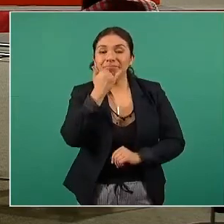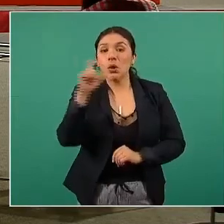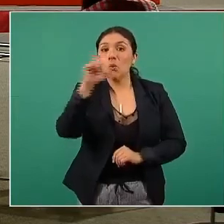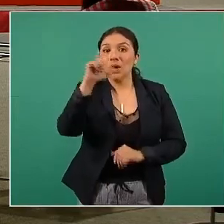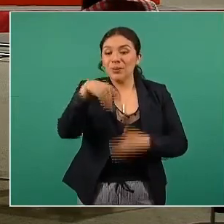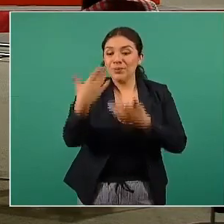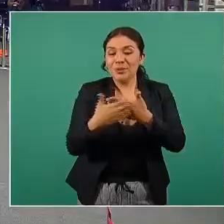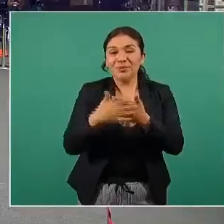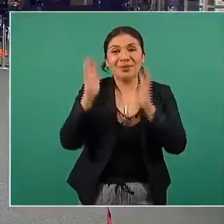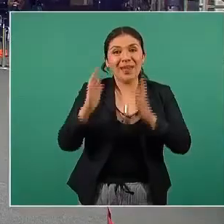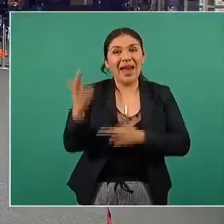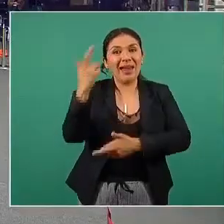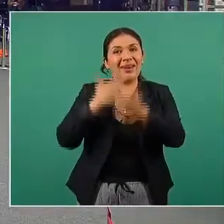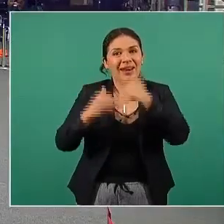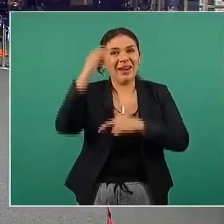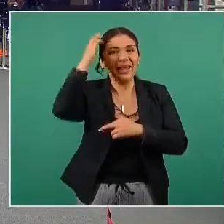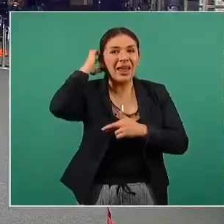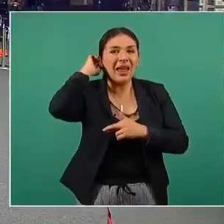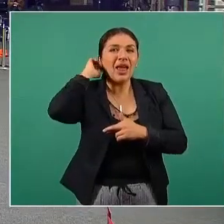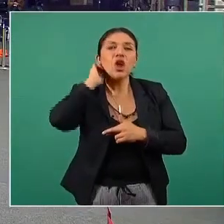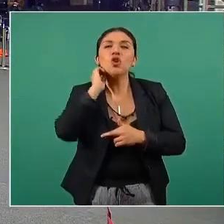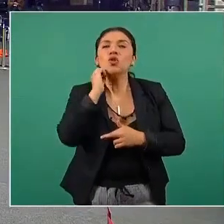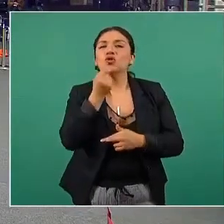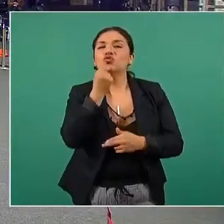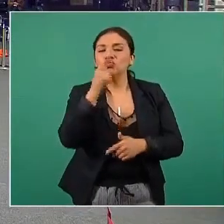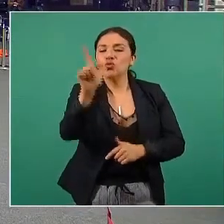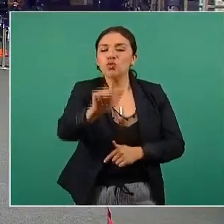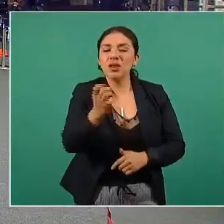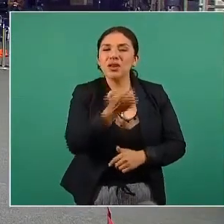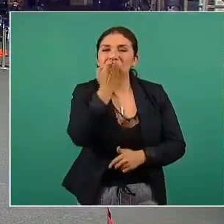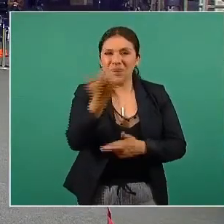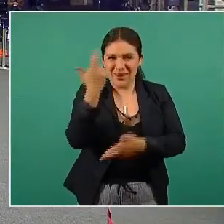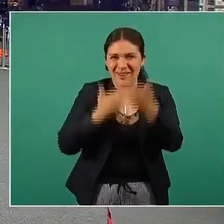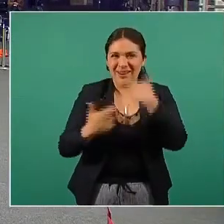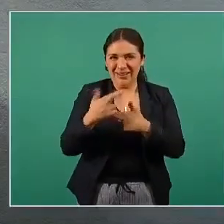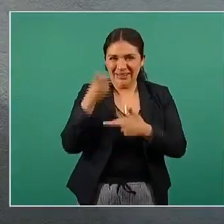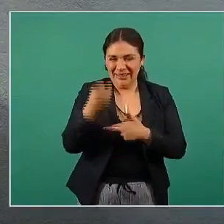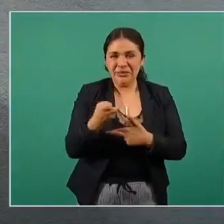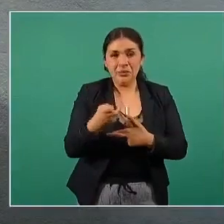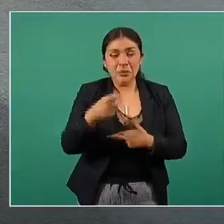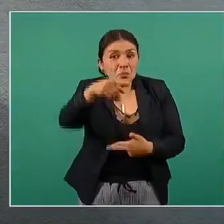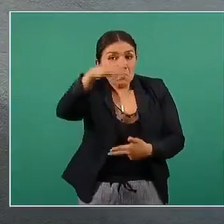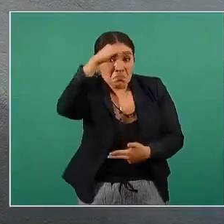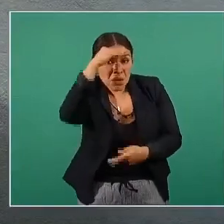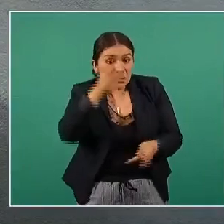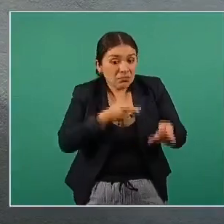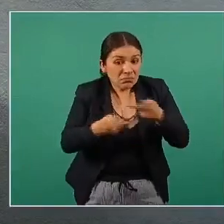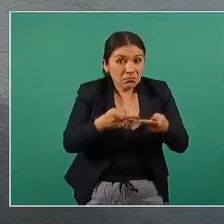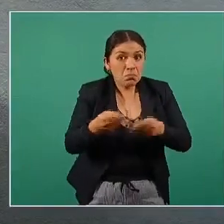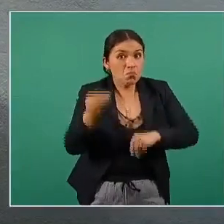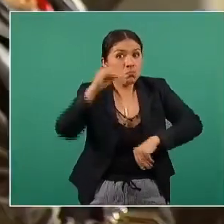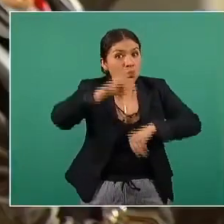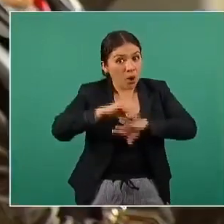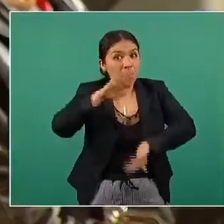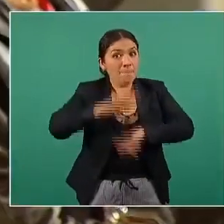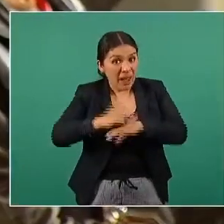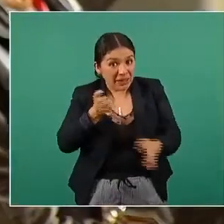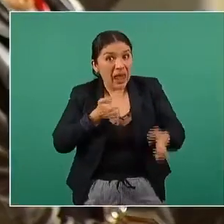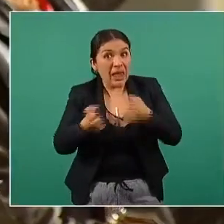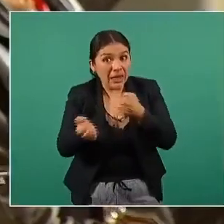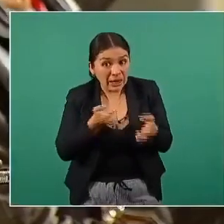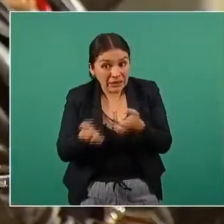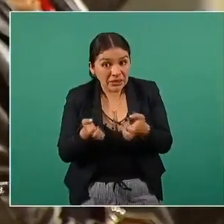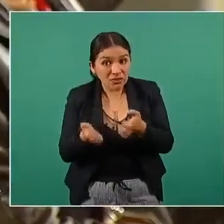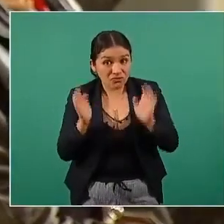regresamos ya regresan los niños a la escuela hay planes de aumentar la actividad física